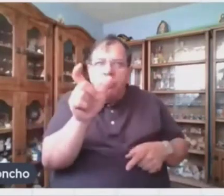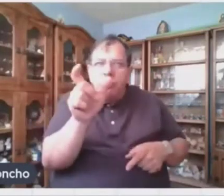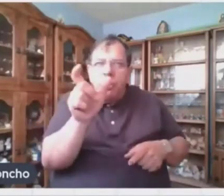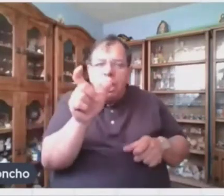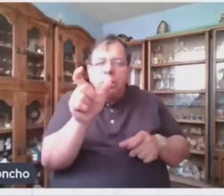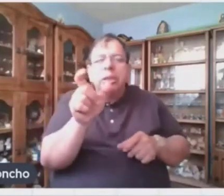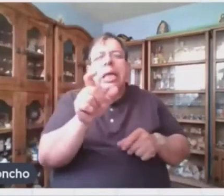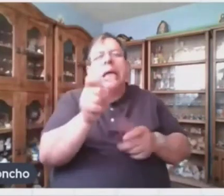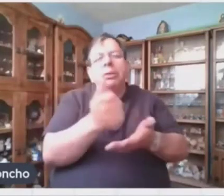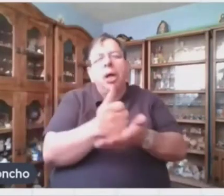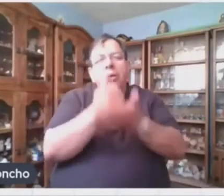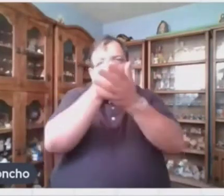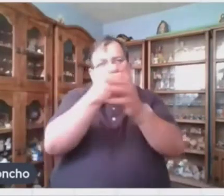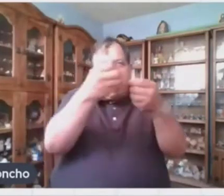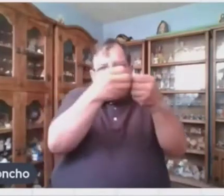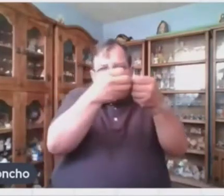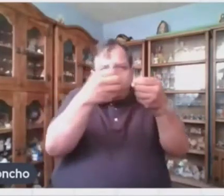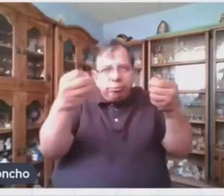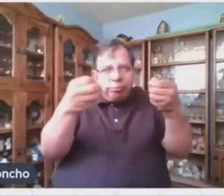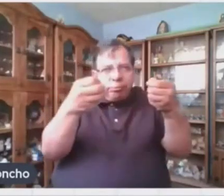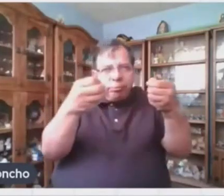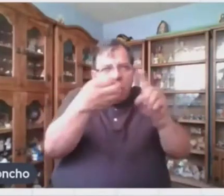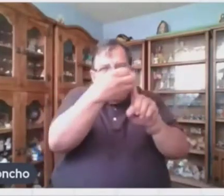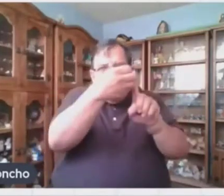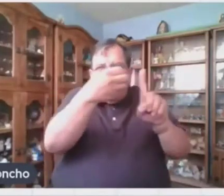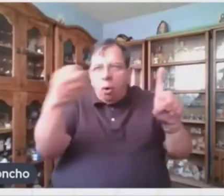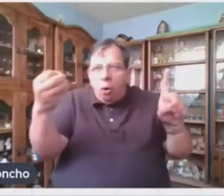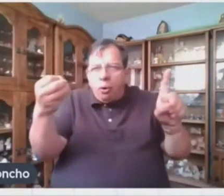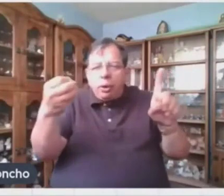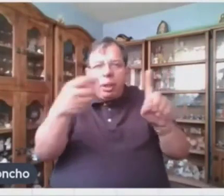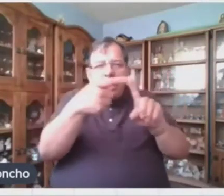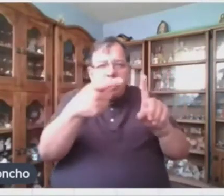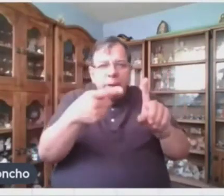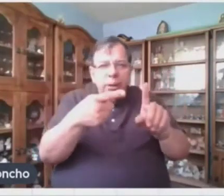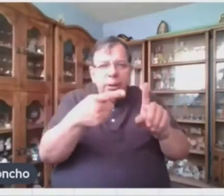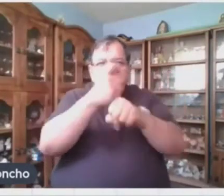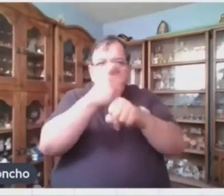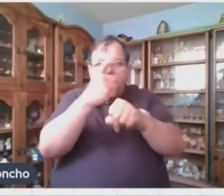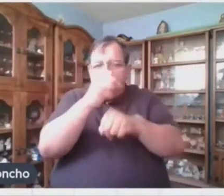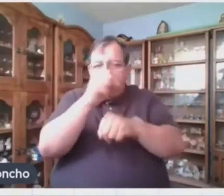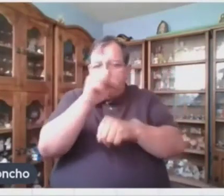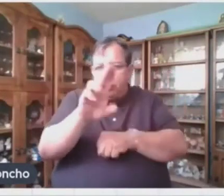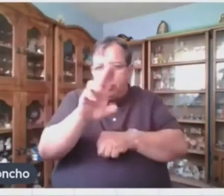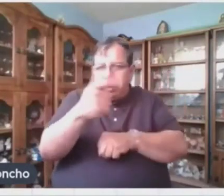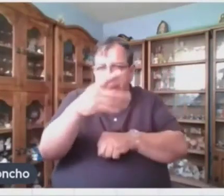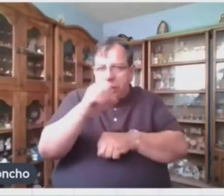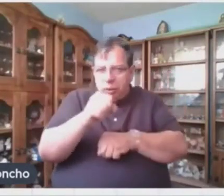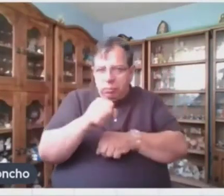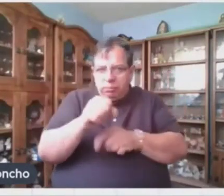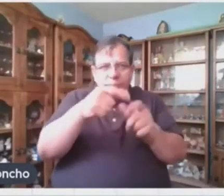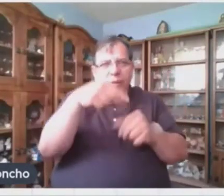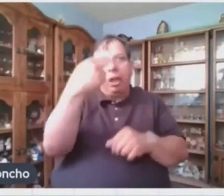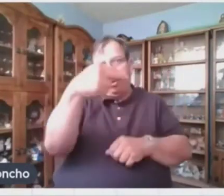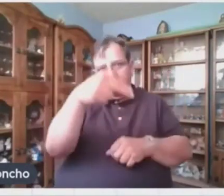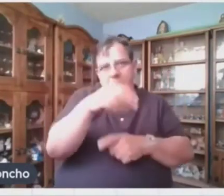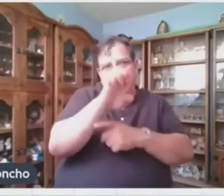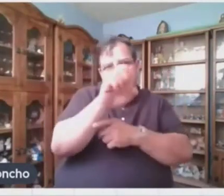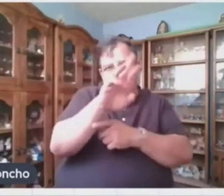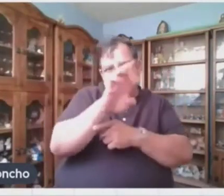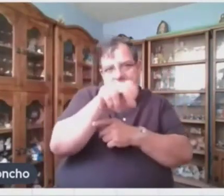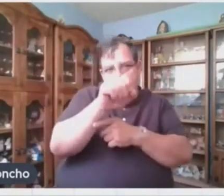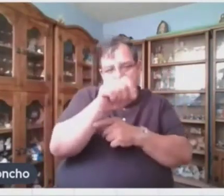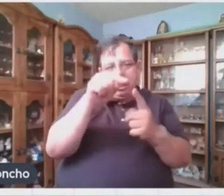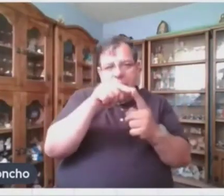estructuras De un enunciado Vamos a empezar El sujeto Enrique El núcleo del